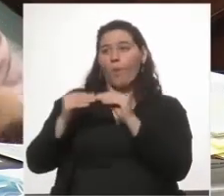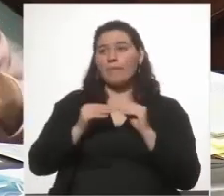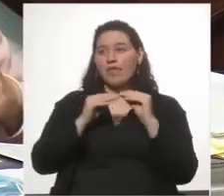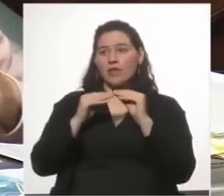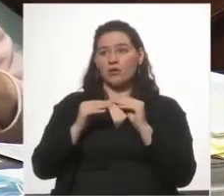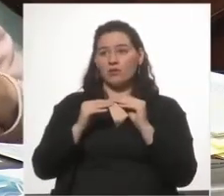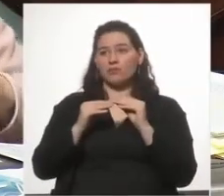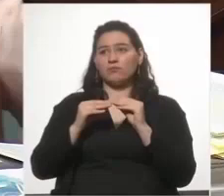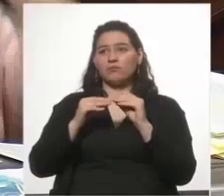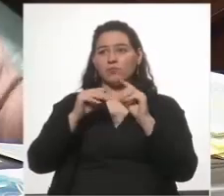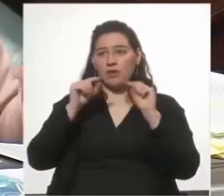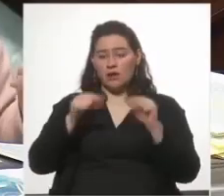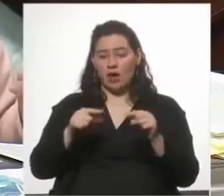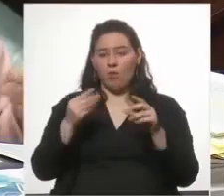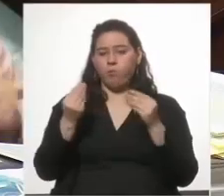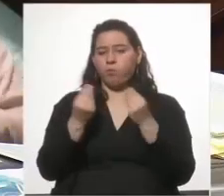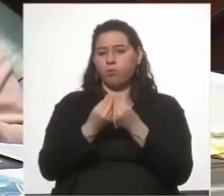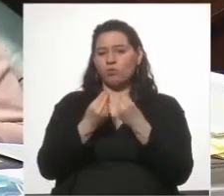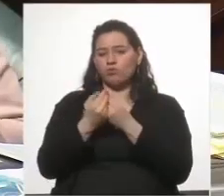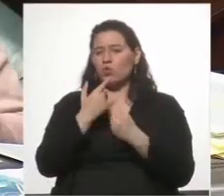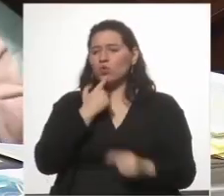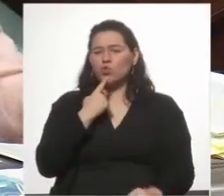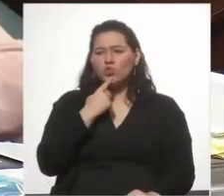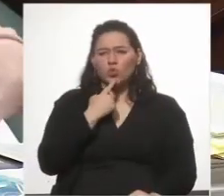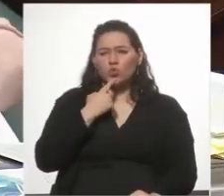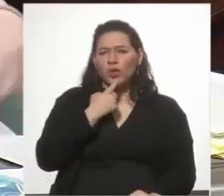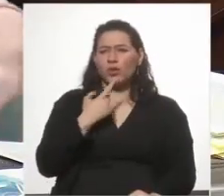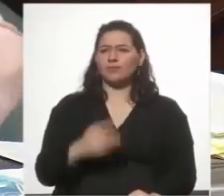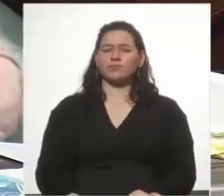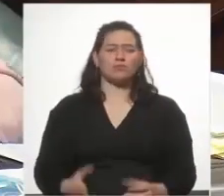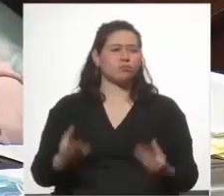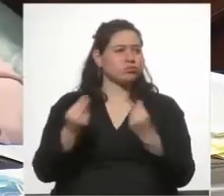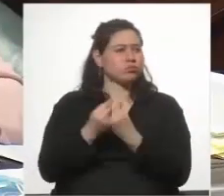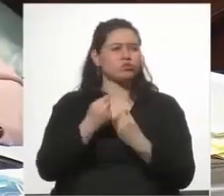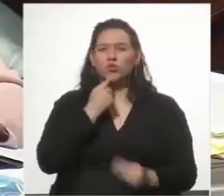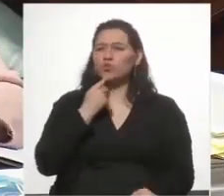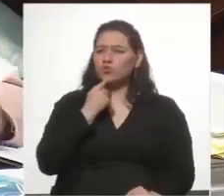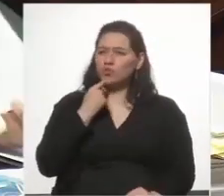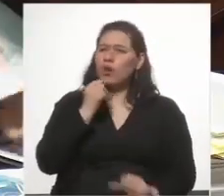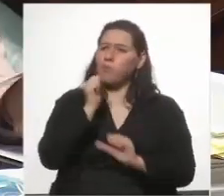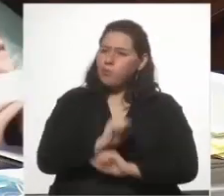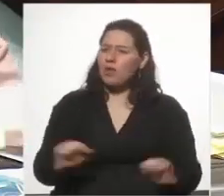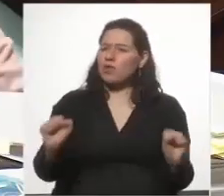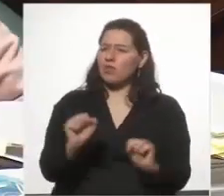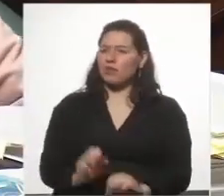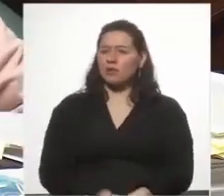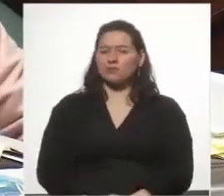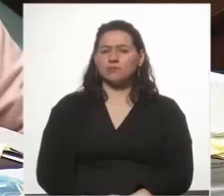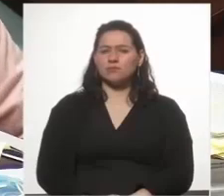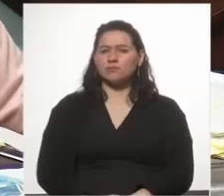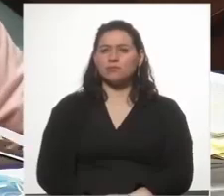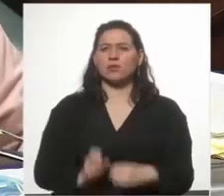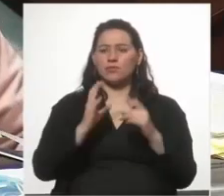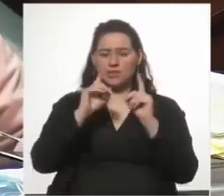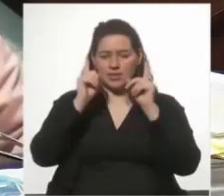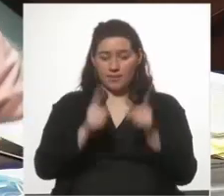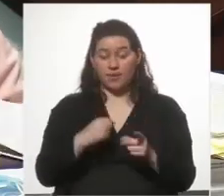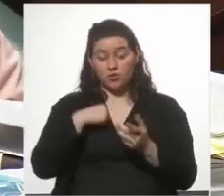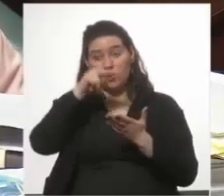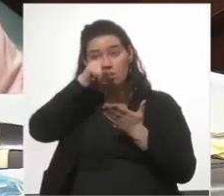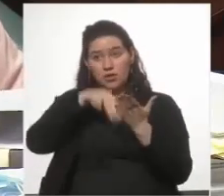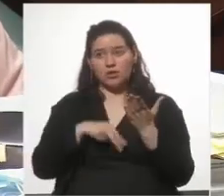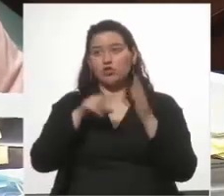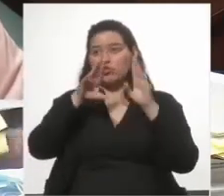acá hay decenas de dudas razonables, decenas de dudas razonables. Porque yo también leí